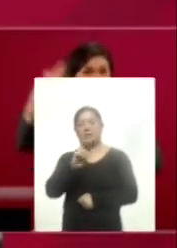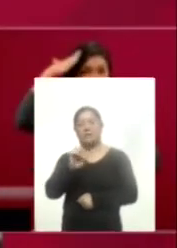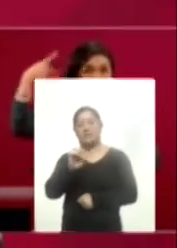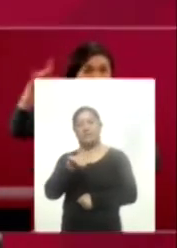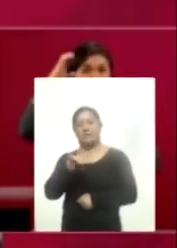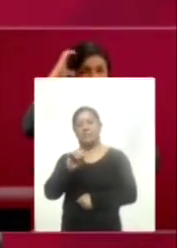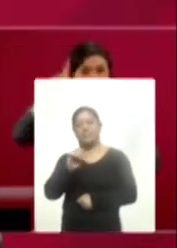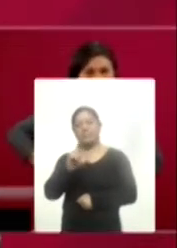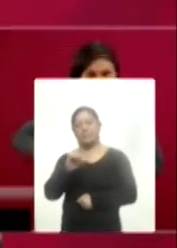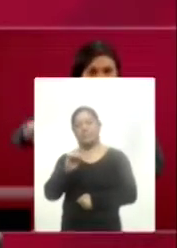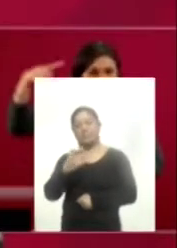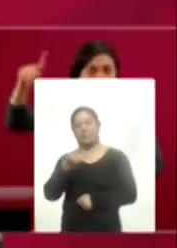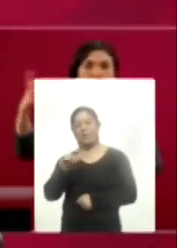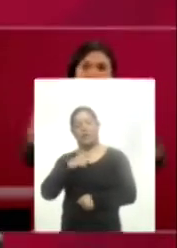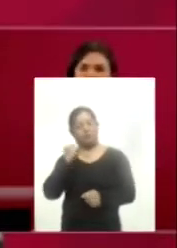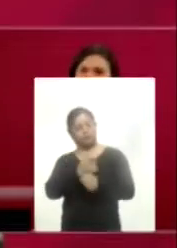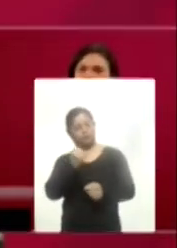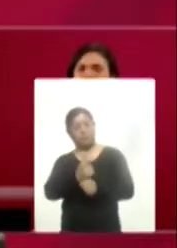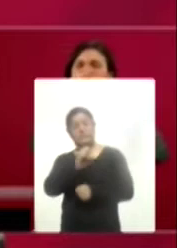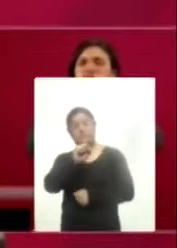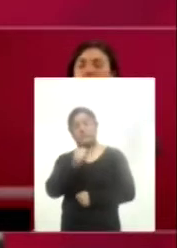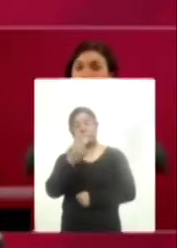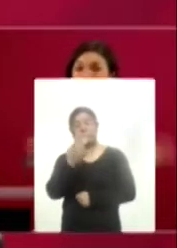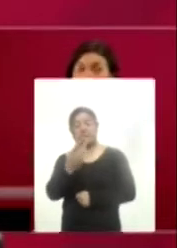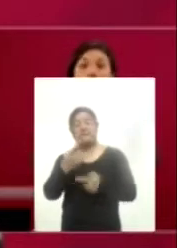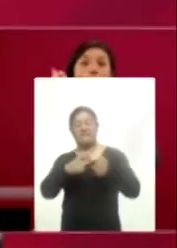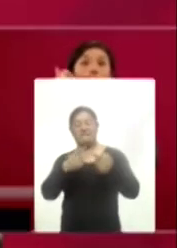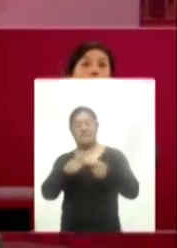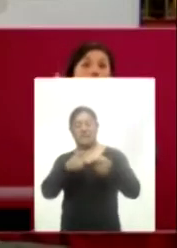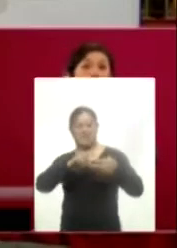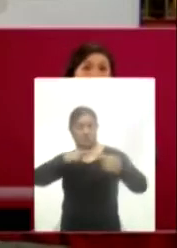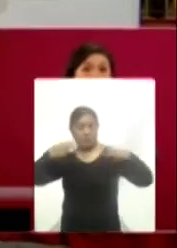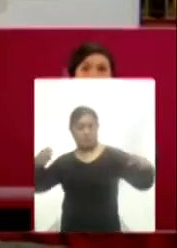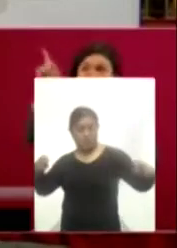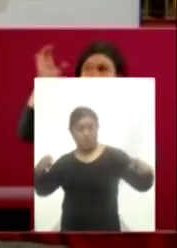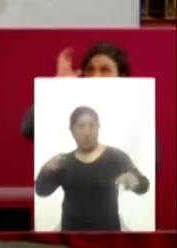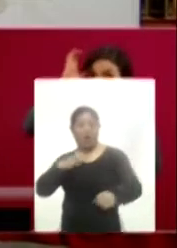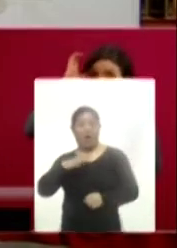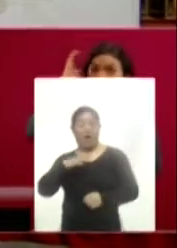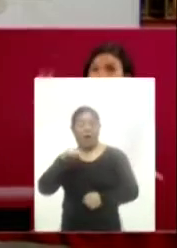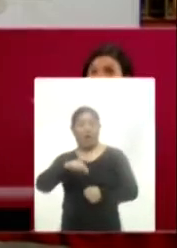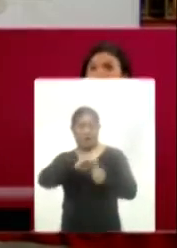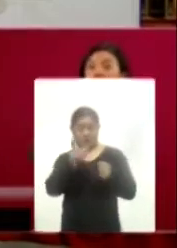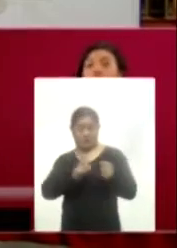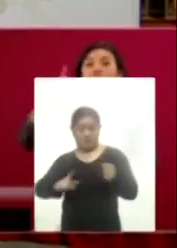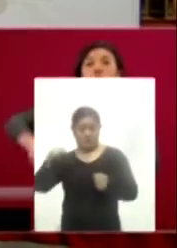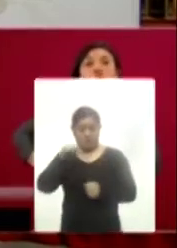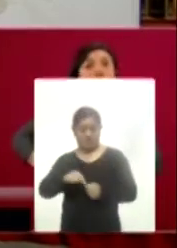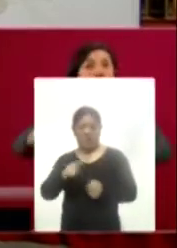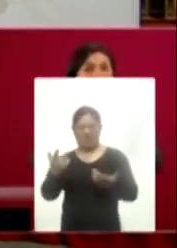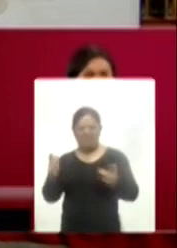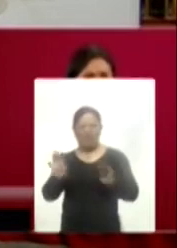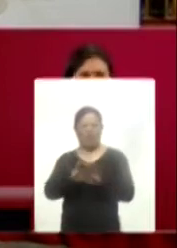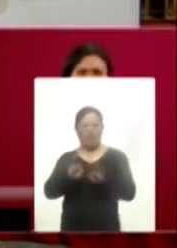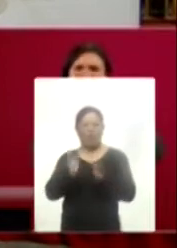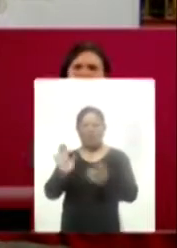identificar 63 genomas del coronavirus en todo el país, de los cuales no se ha encontrado, por lo menos para el territorio mexicano, una relación